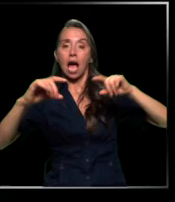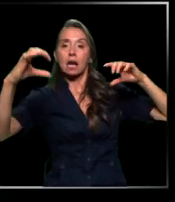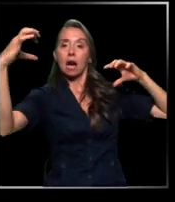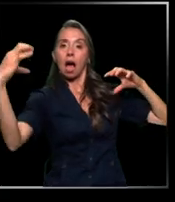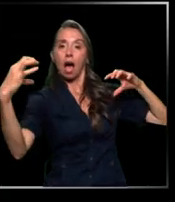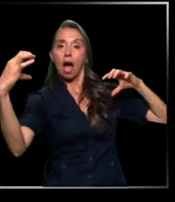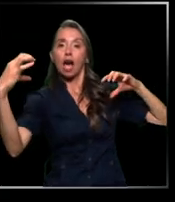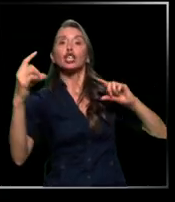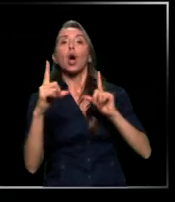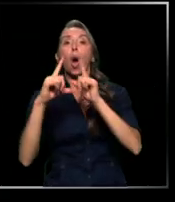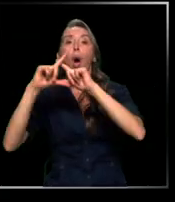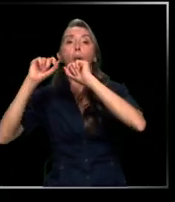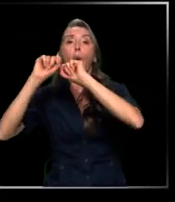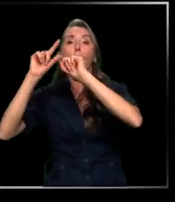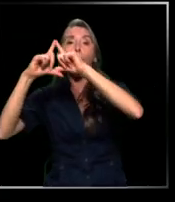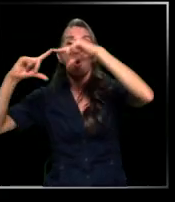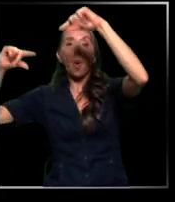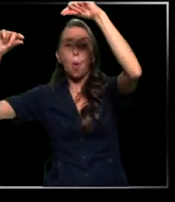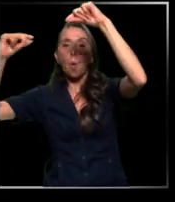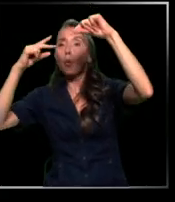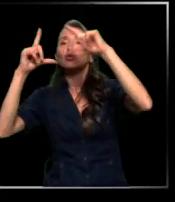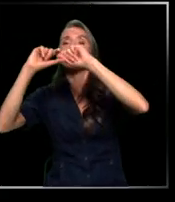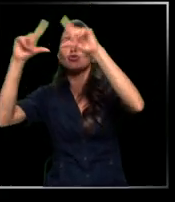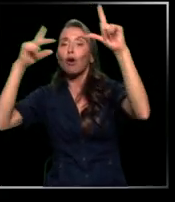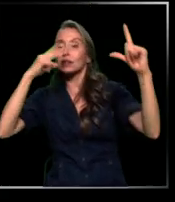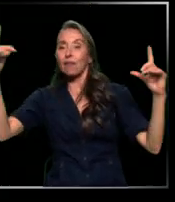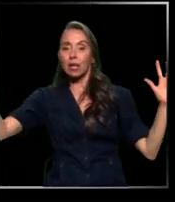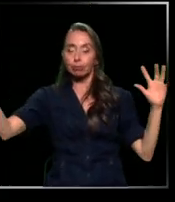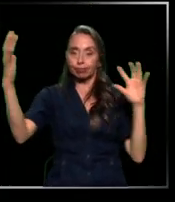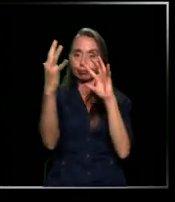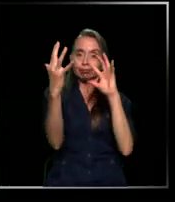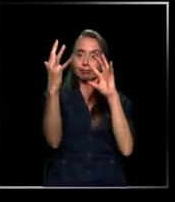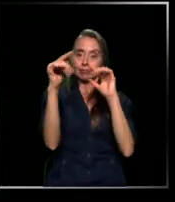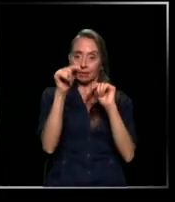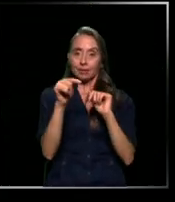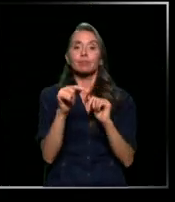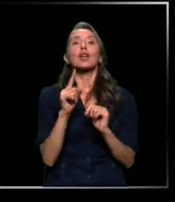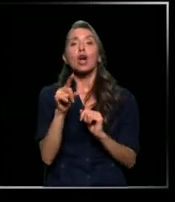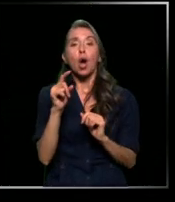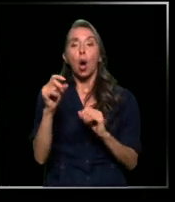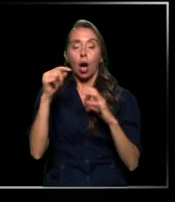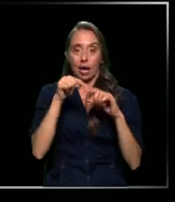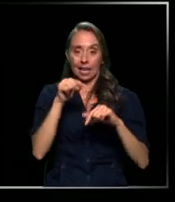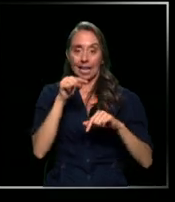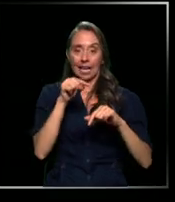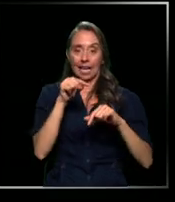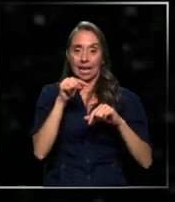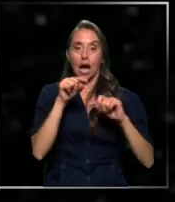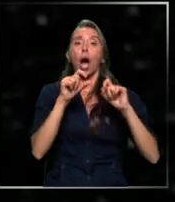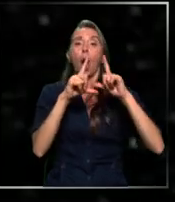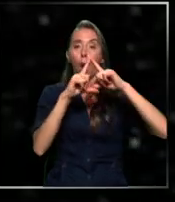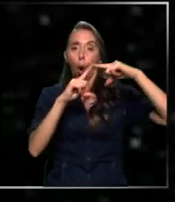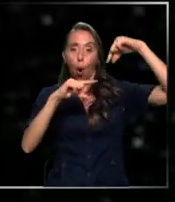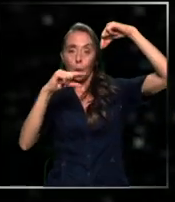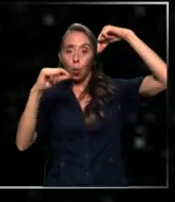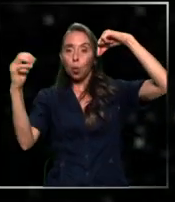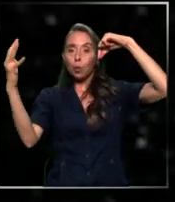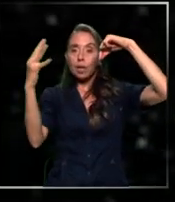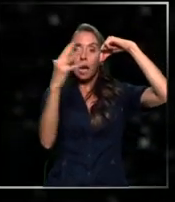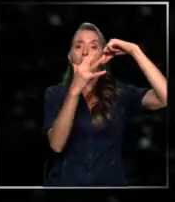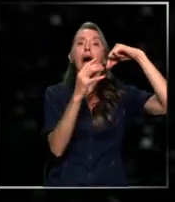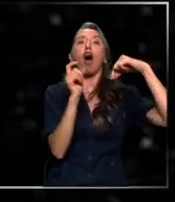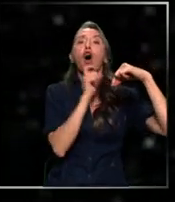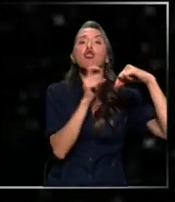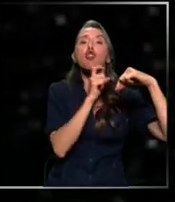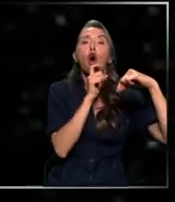y la luna, proyectando su sombra sobre la superficie lunar. La luz rojiza que recibe la luna, que es mucho más suave